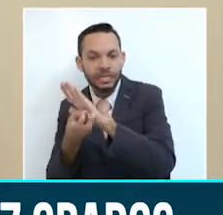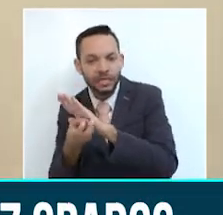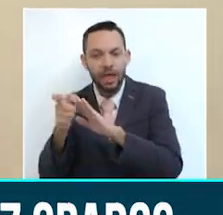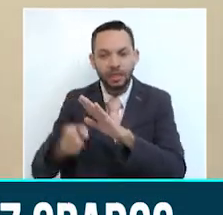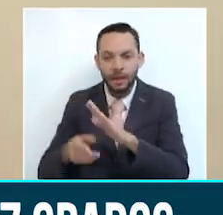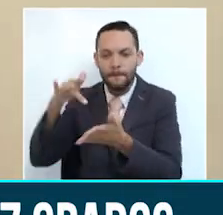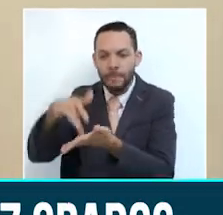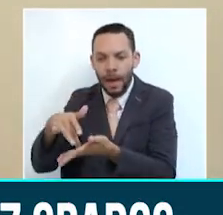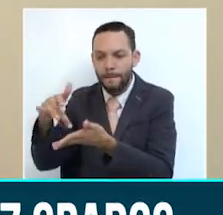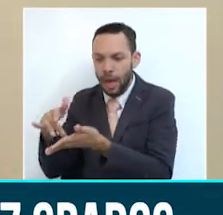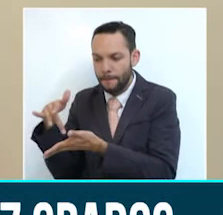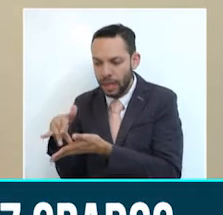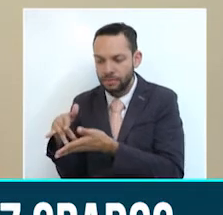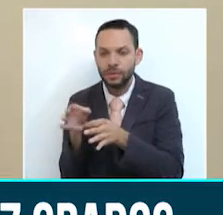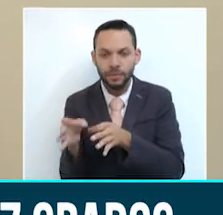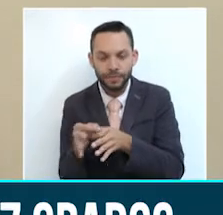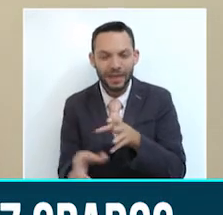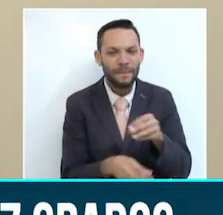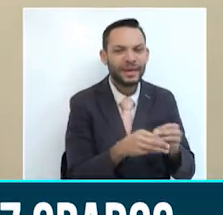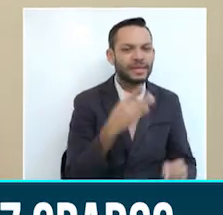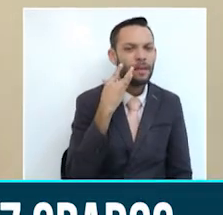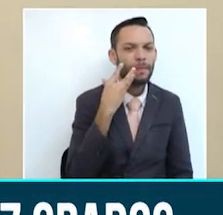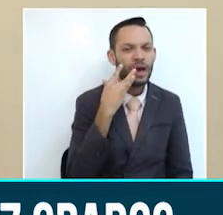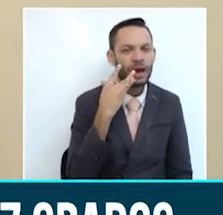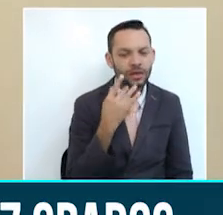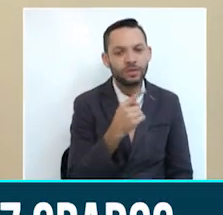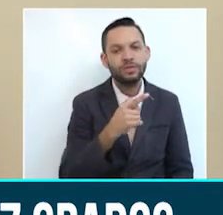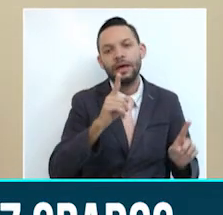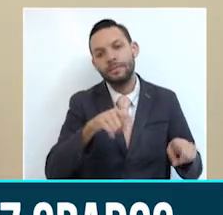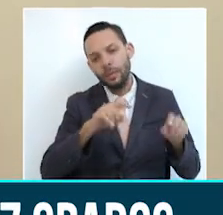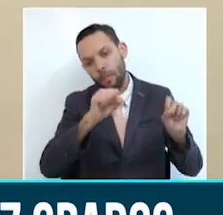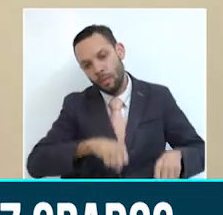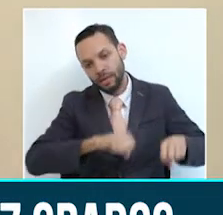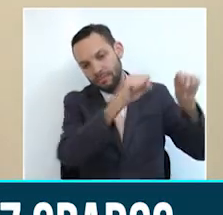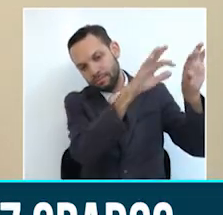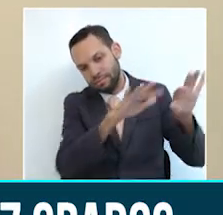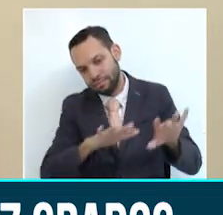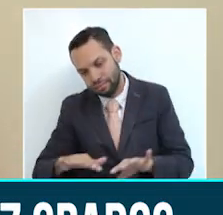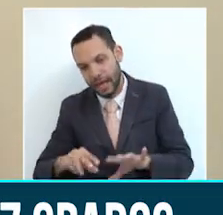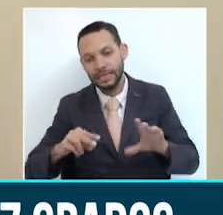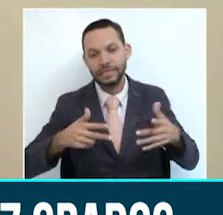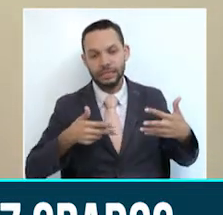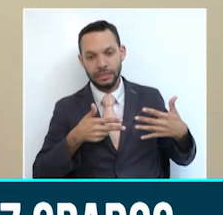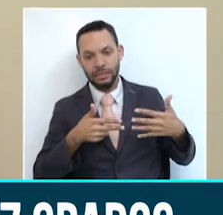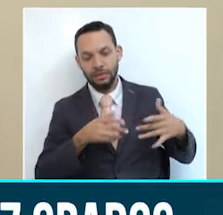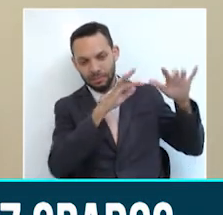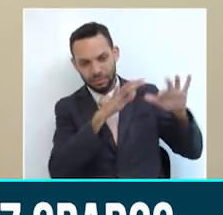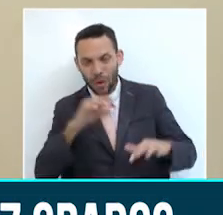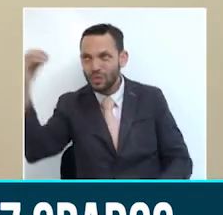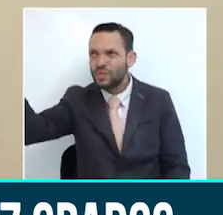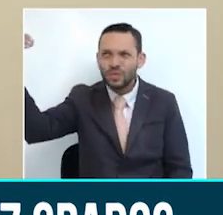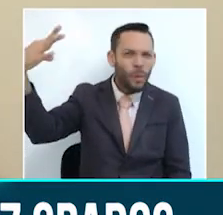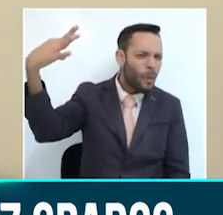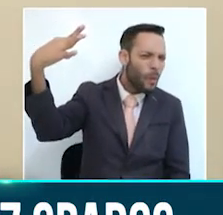Asimismo, en este boletín persiste una alerta amarilla por posibles deslizamientos de tierra para Santa Rosa de Cabal. Pero lo que nos está presentando es una ola de calor que está